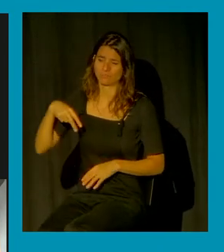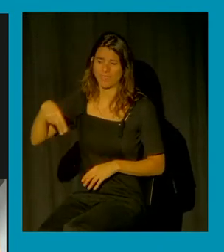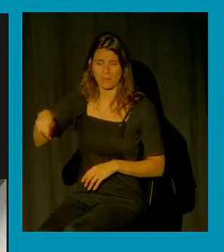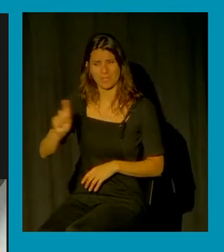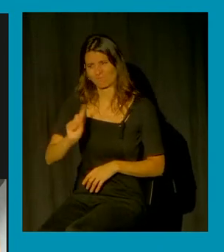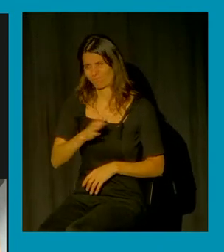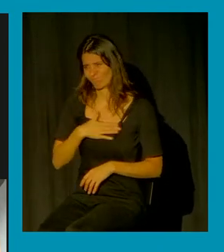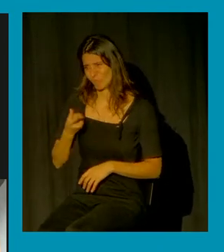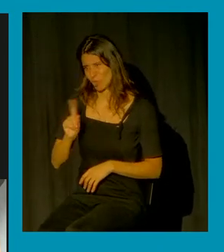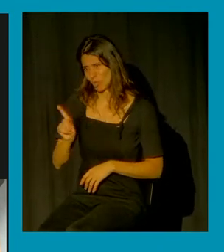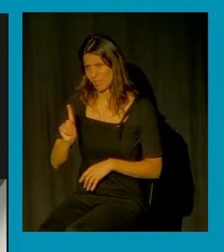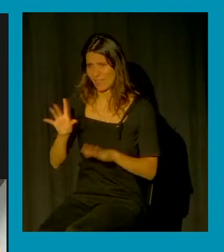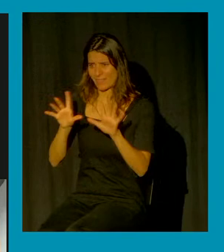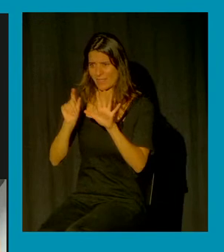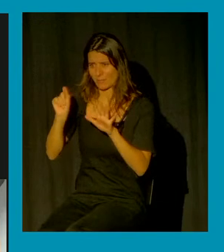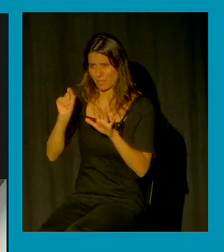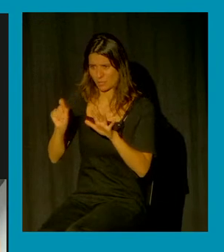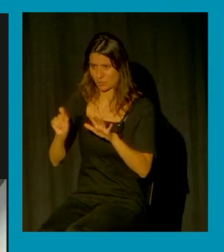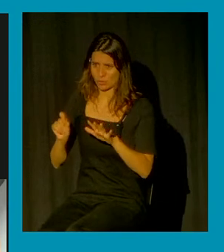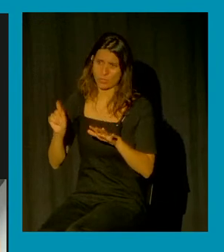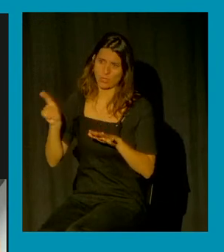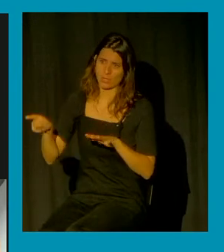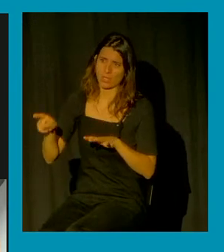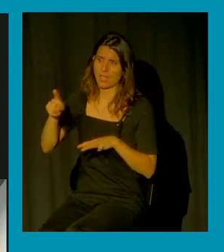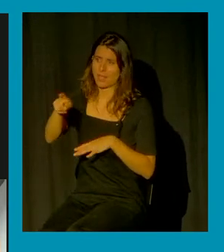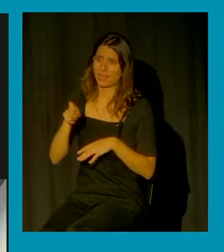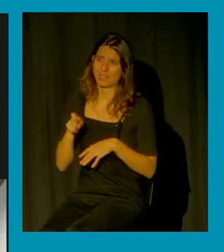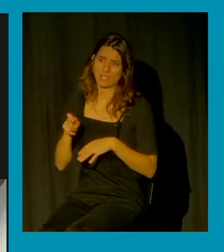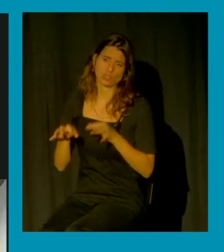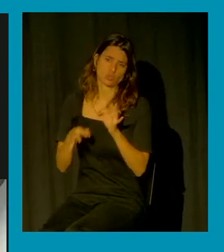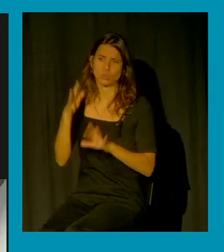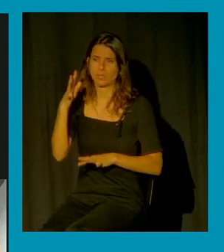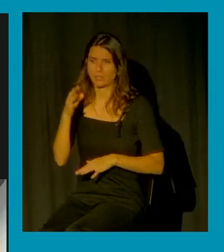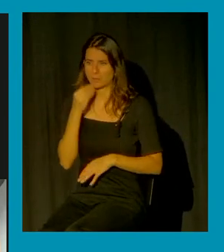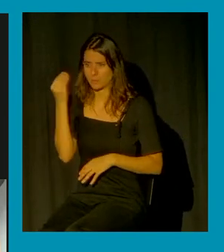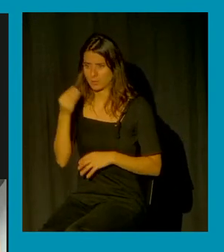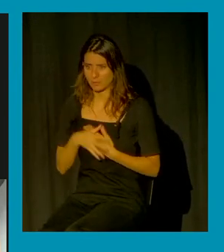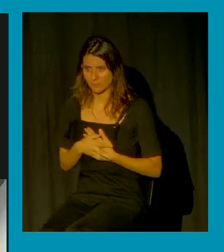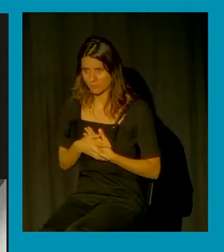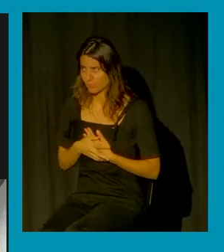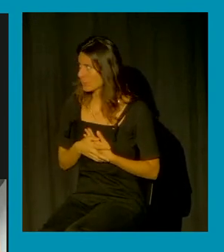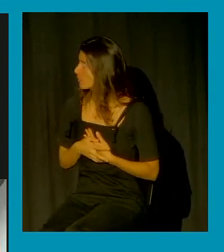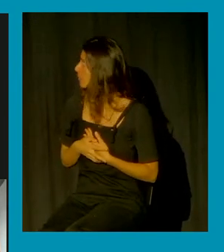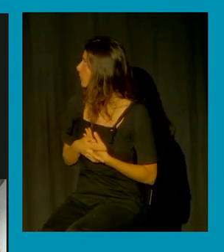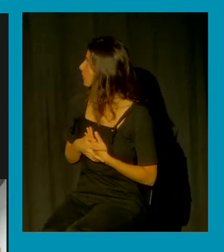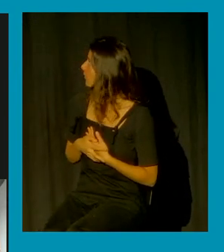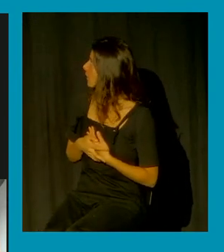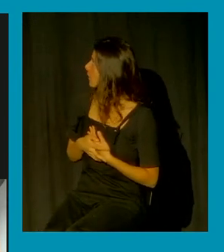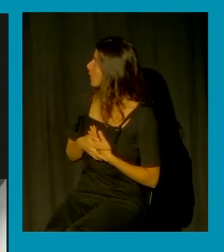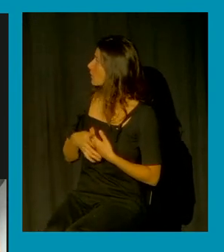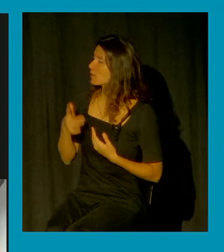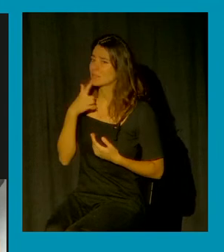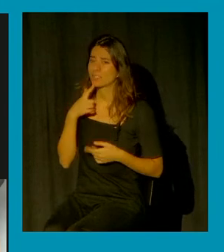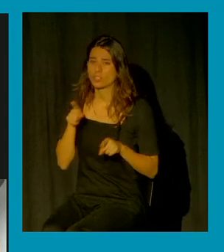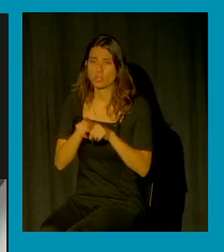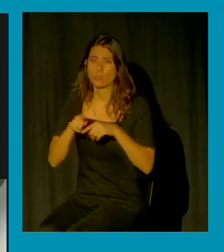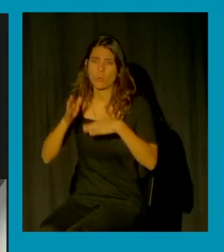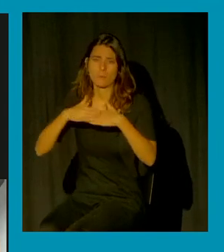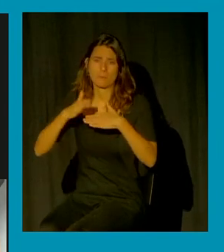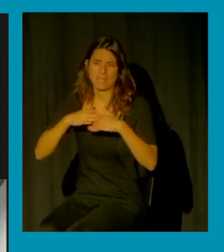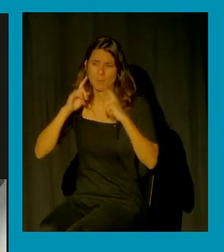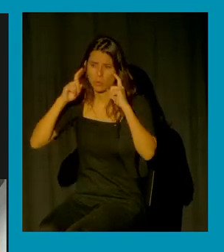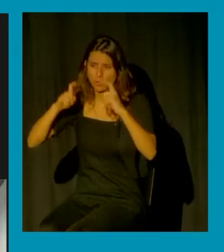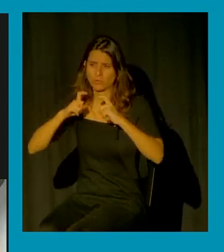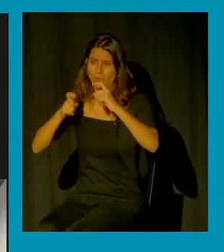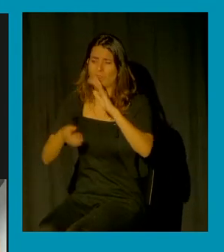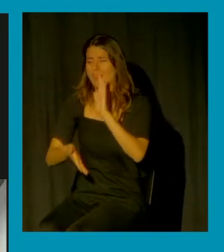eligieron ponerse en manos de la suerte es una tendencia de las víctimas al mínimo esfuerzo acortar por un descampado fiarse de un desconocido